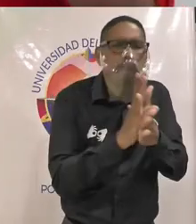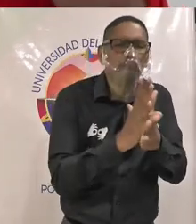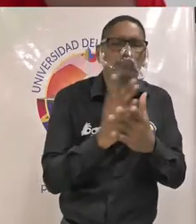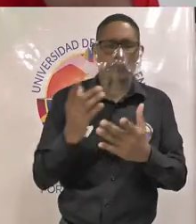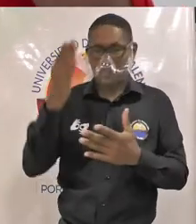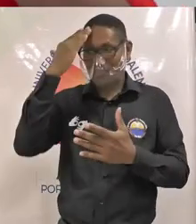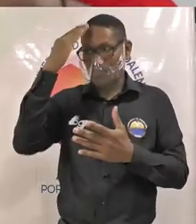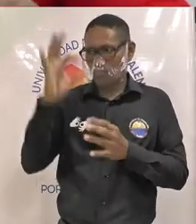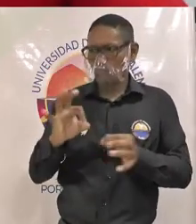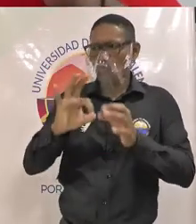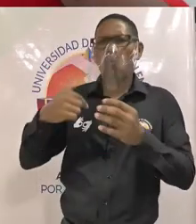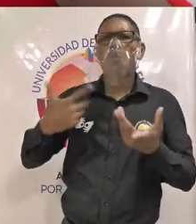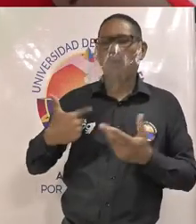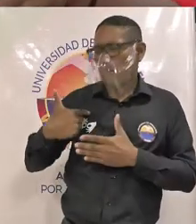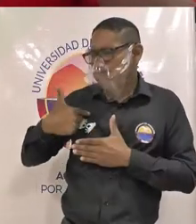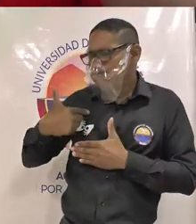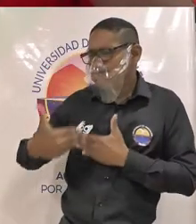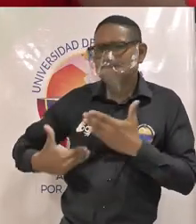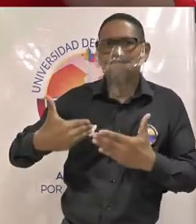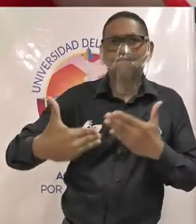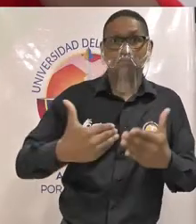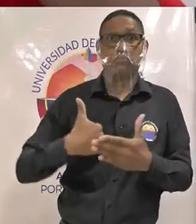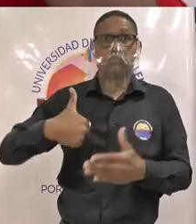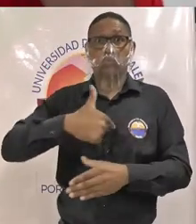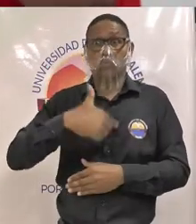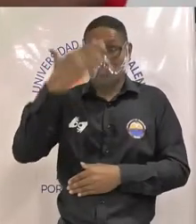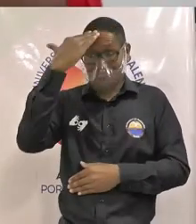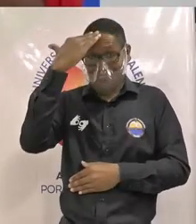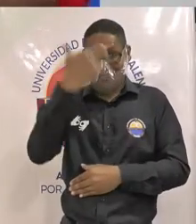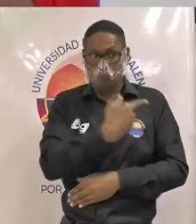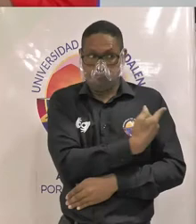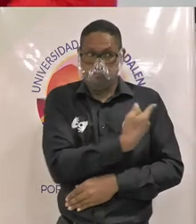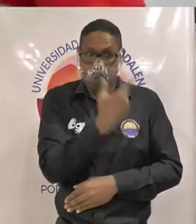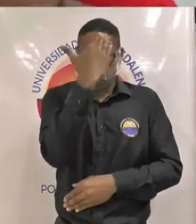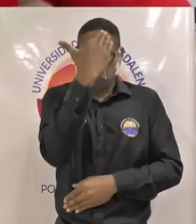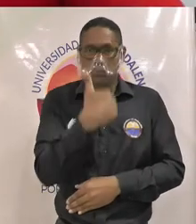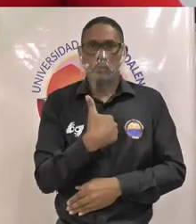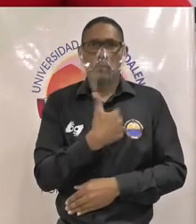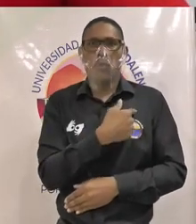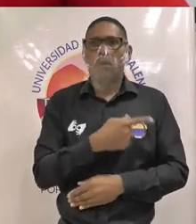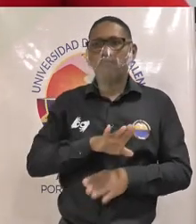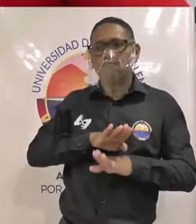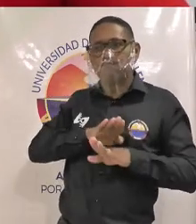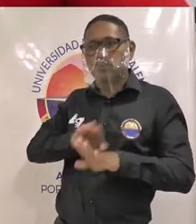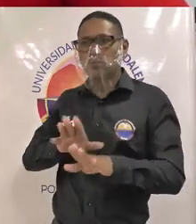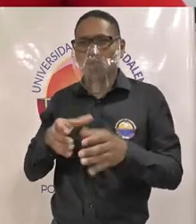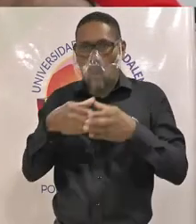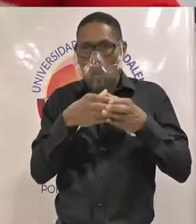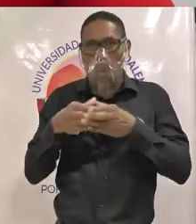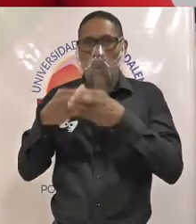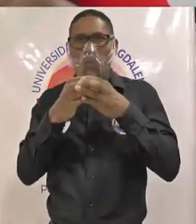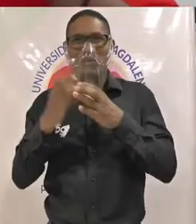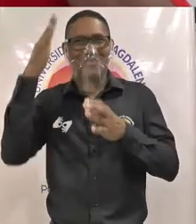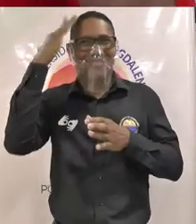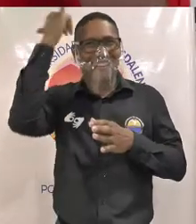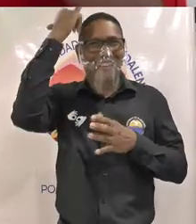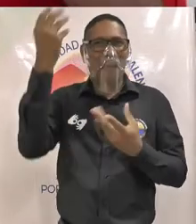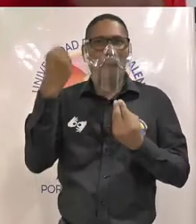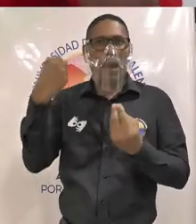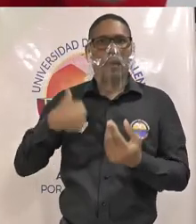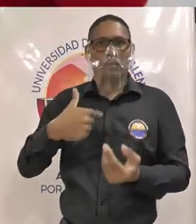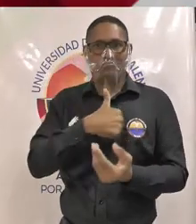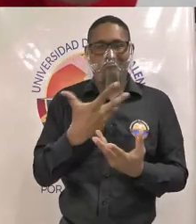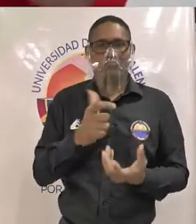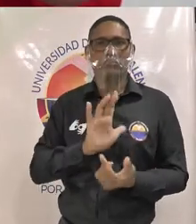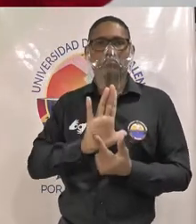una forma de realizarlo creemos y vamos a trabajar de eso desde nuestra representación al consejo académico para que desde